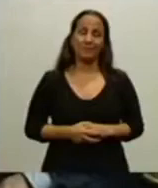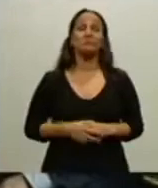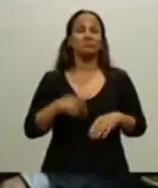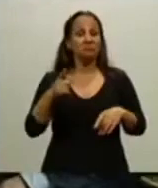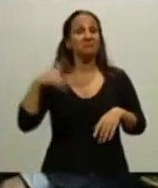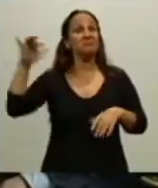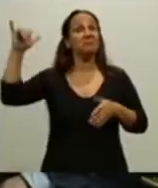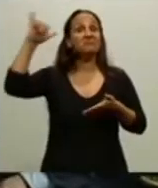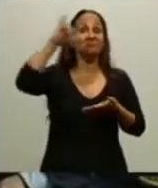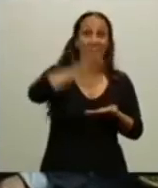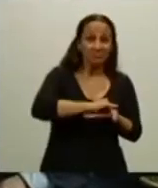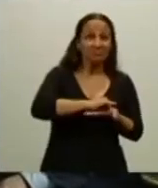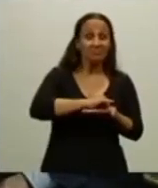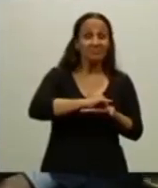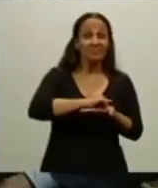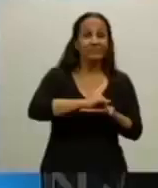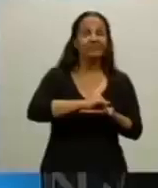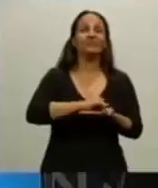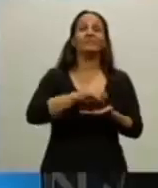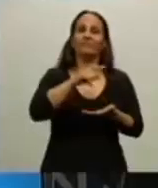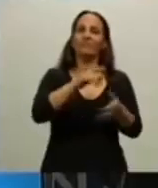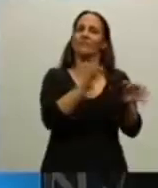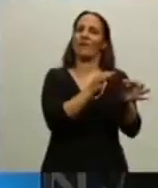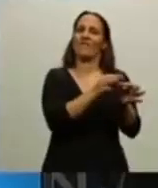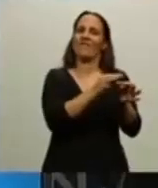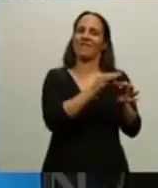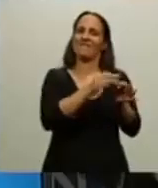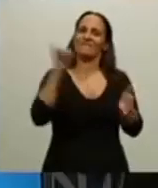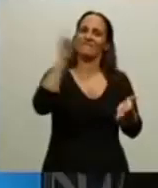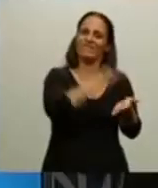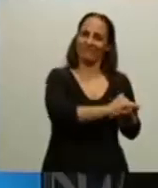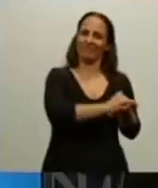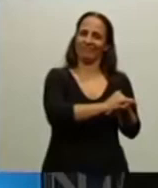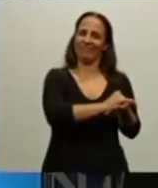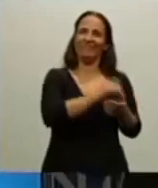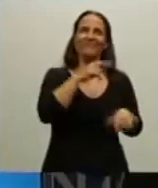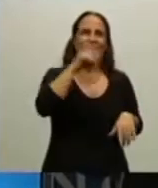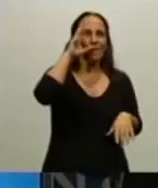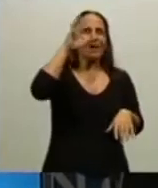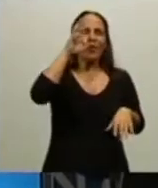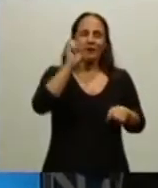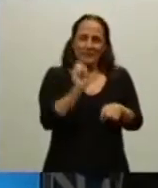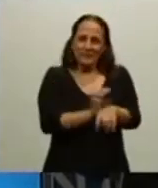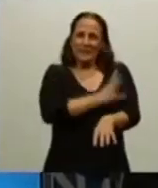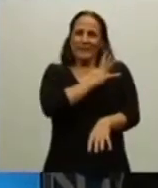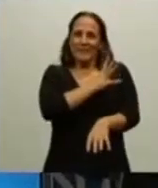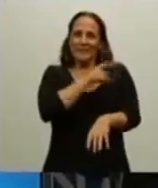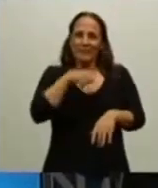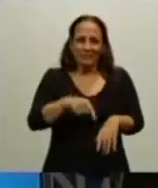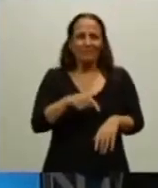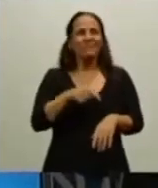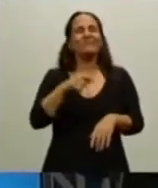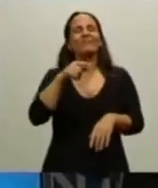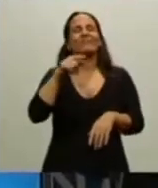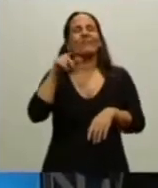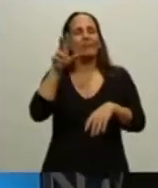Y aterrizaron en Malvinas, recuerdo con mucha emoción el día que María Cristina Berrier,